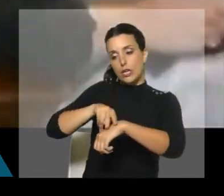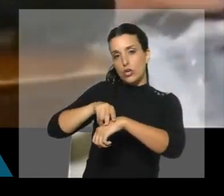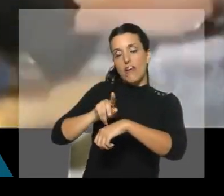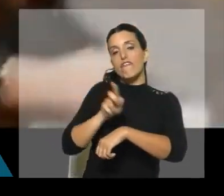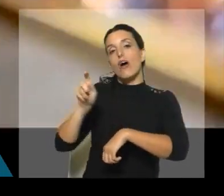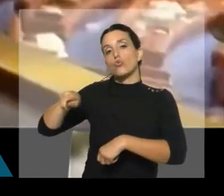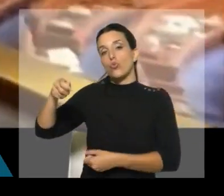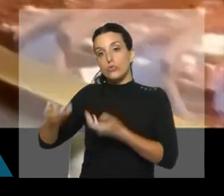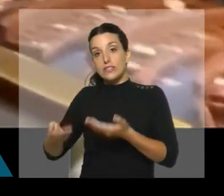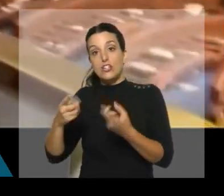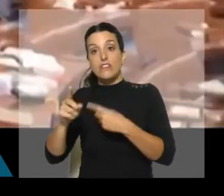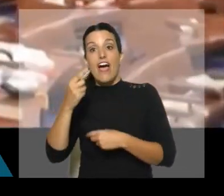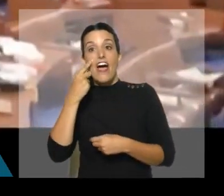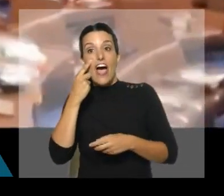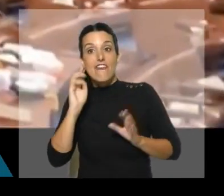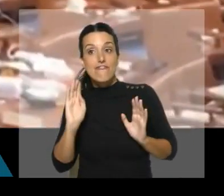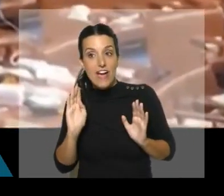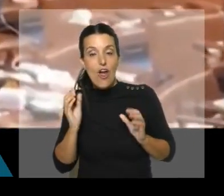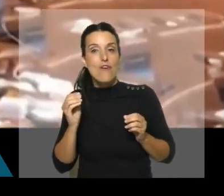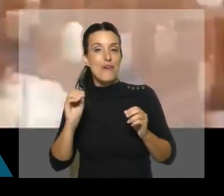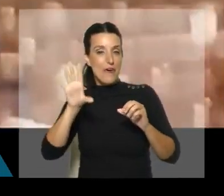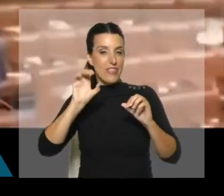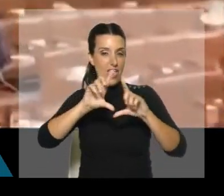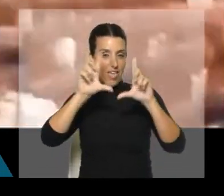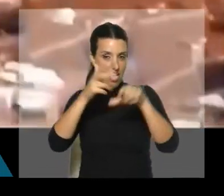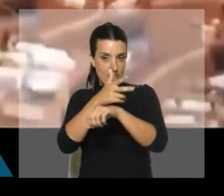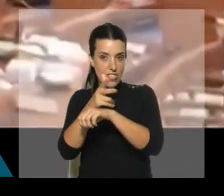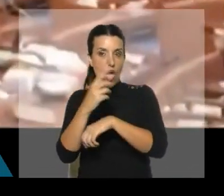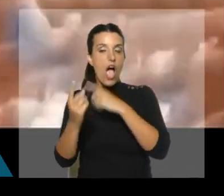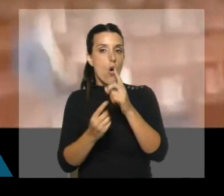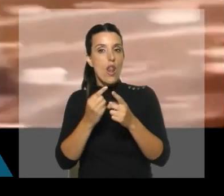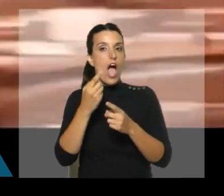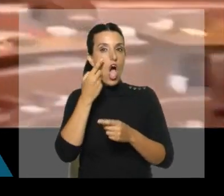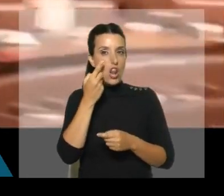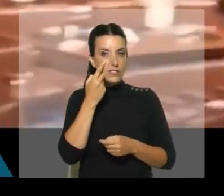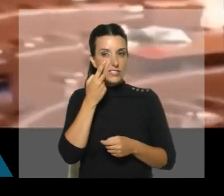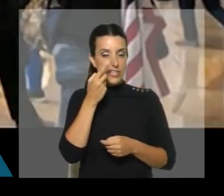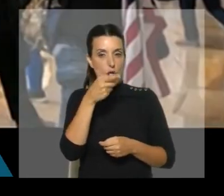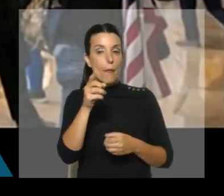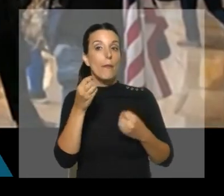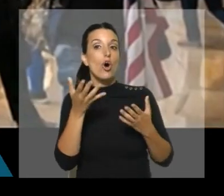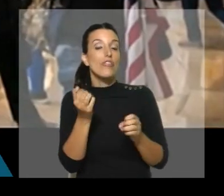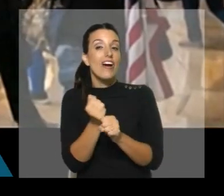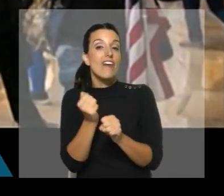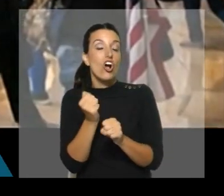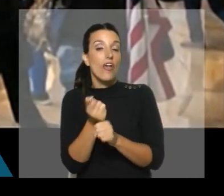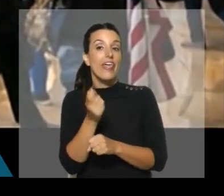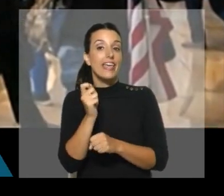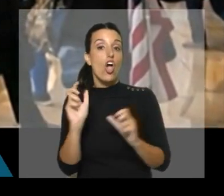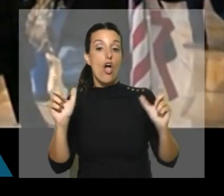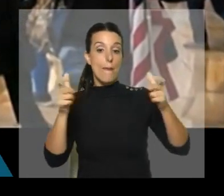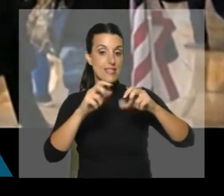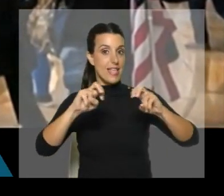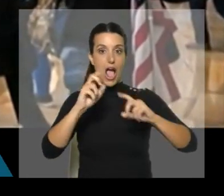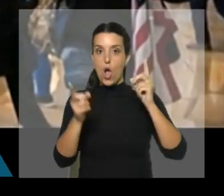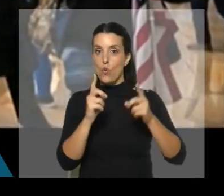de Justicia. Bueno, ahí vemos parte de aquellas imágenes que algunas se conocieron gracias al trabajo de este comité. No